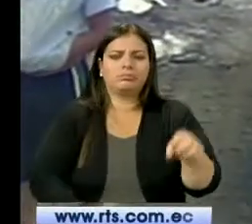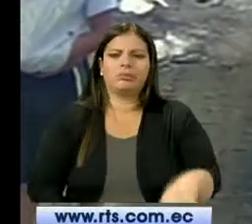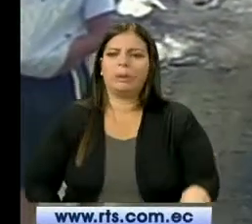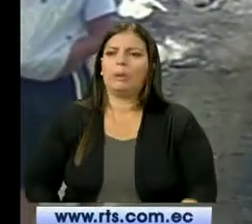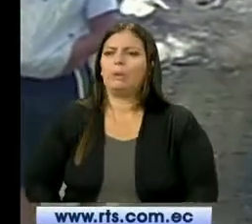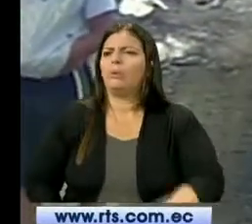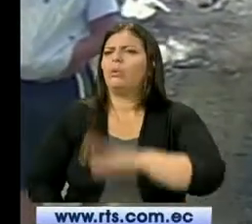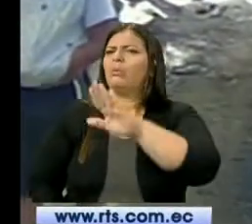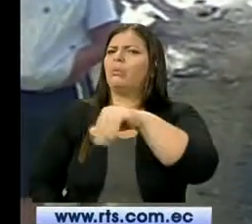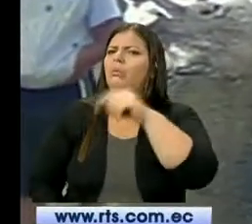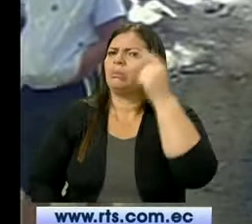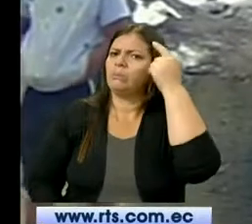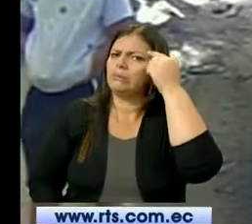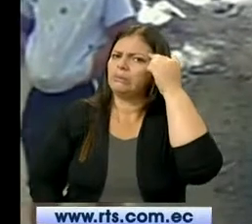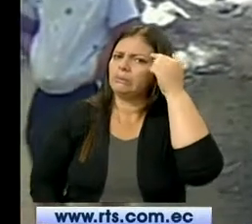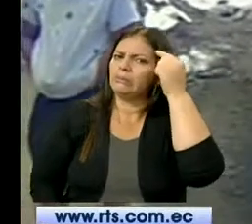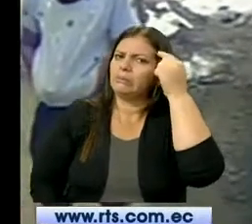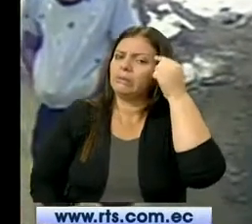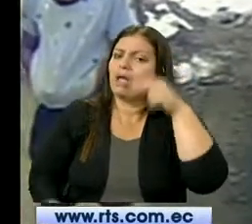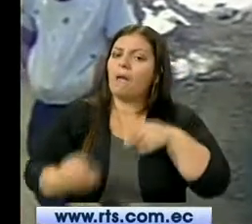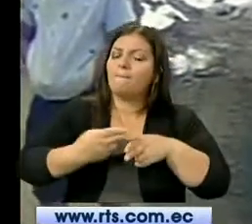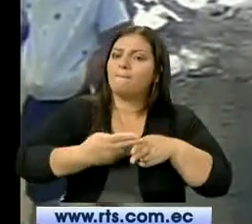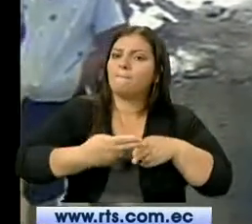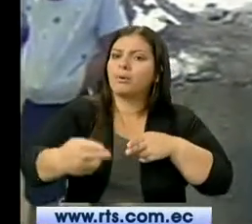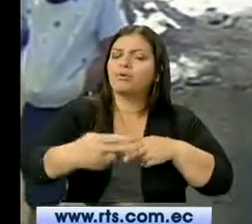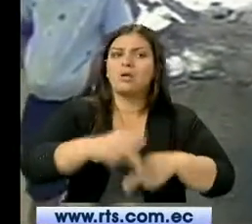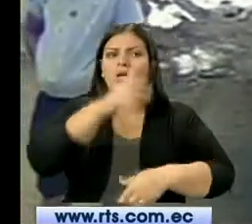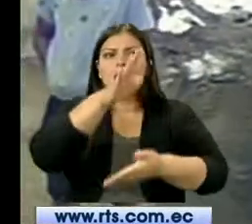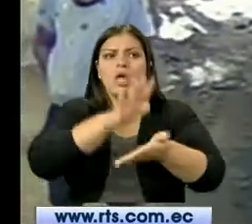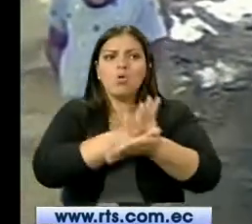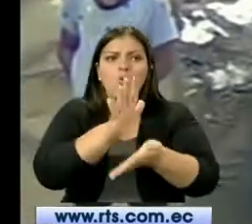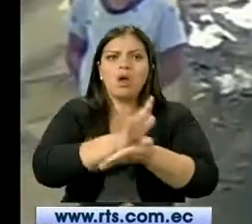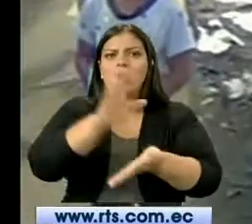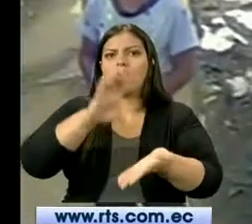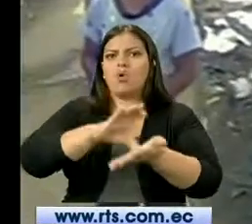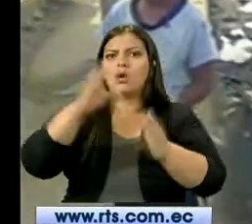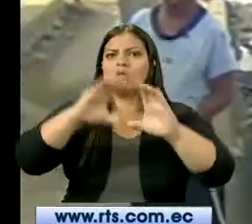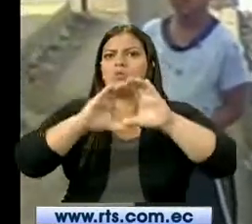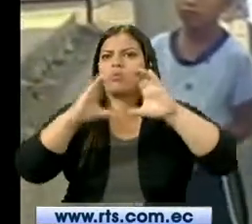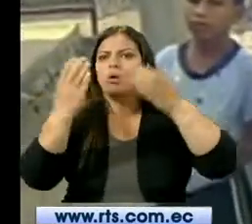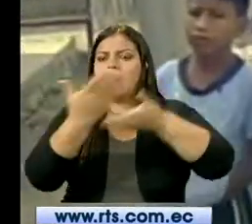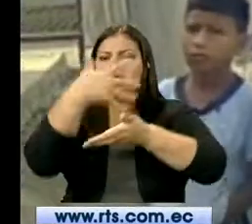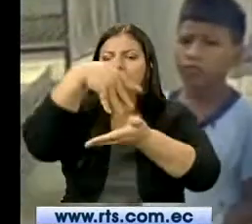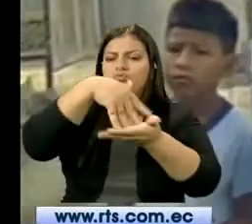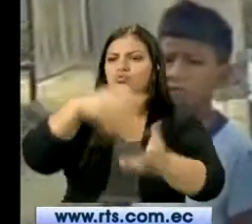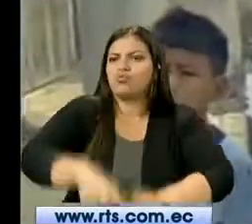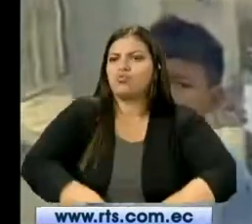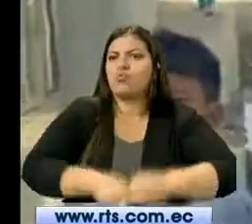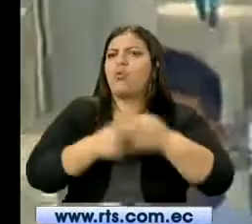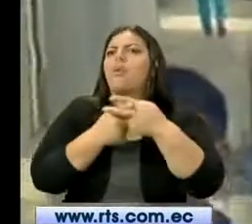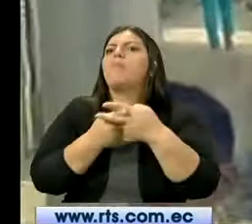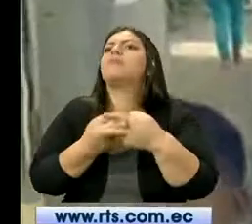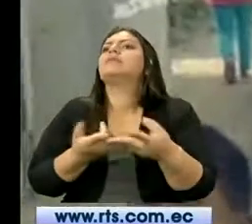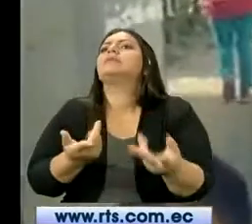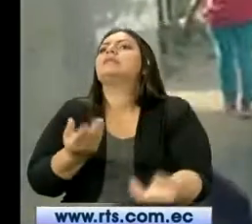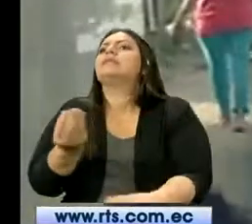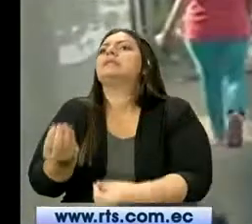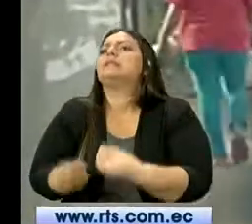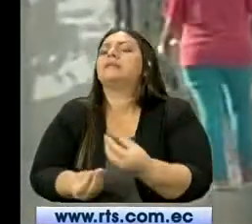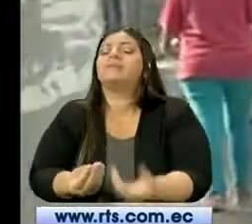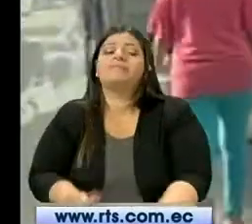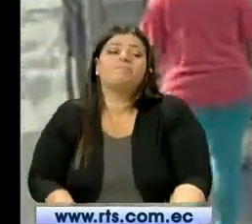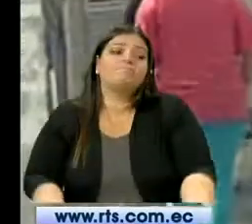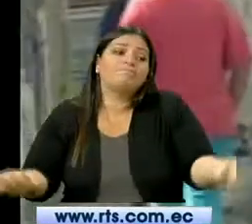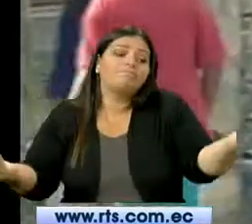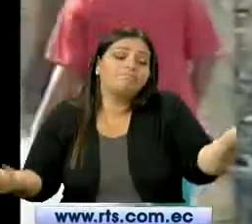los niños a la escuela? Lleno de lodo, lleno de... Allá viene el tanquero, sí. Listo. Muchas gracias.